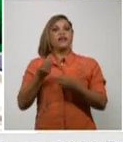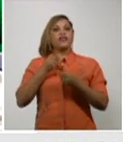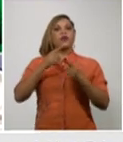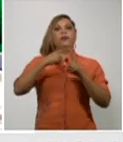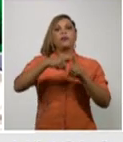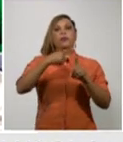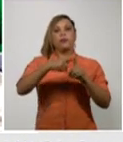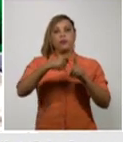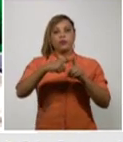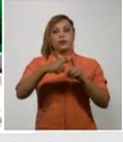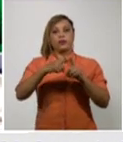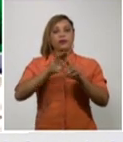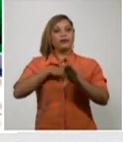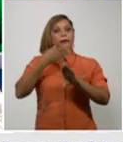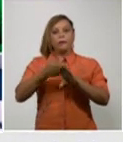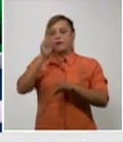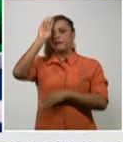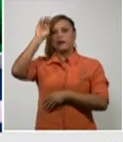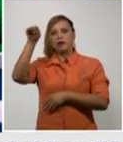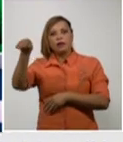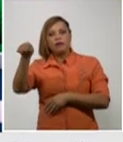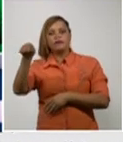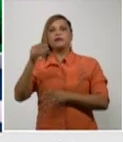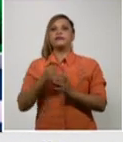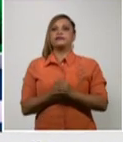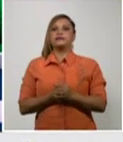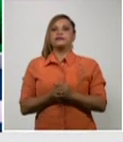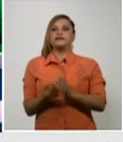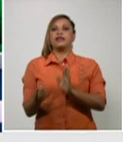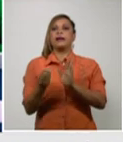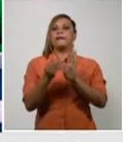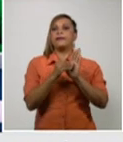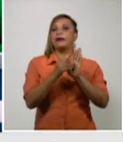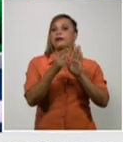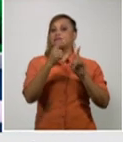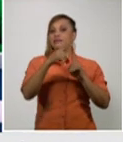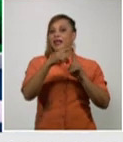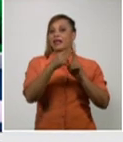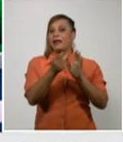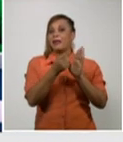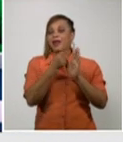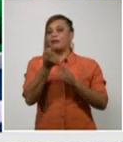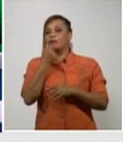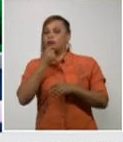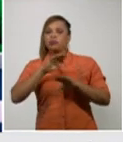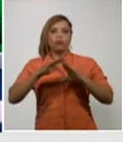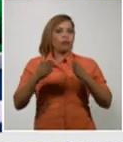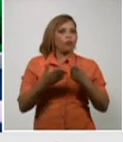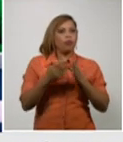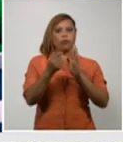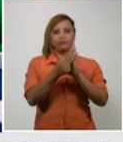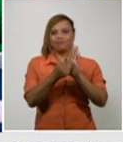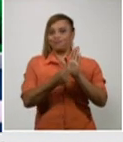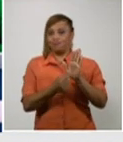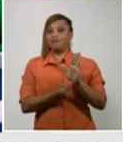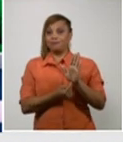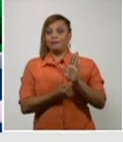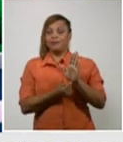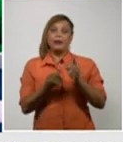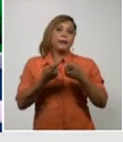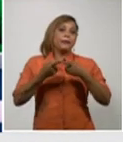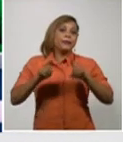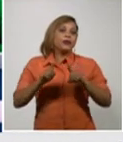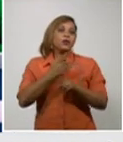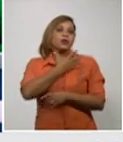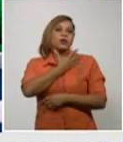se ingresa, se aplica en los tratamientos según los protocolos y lamentablemente